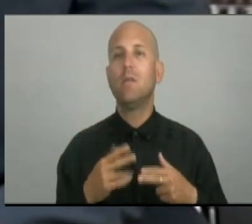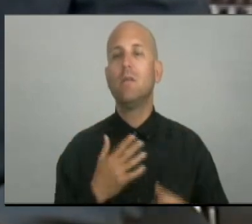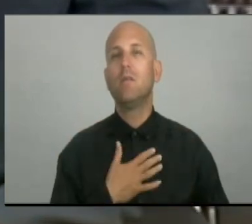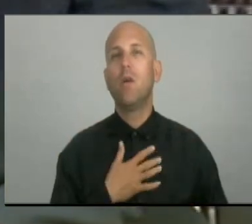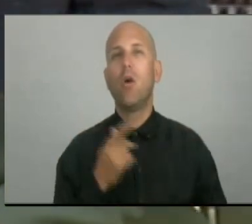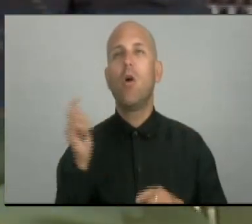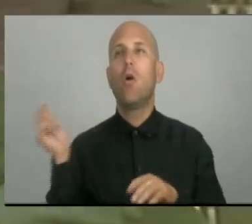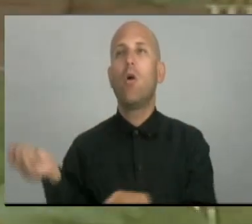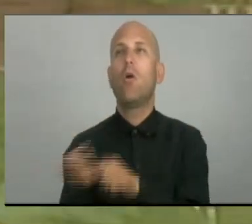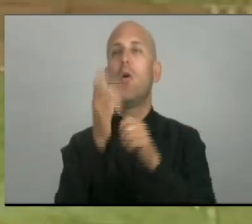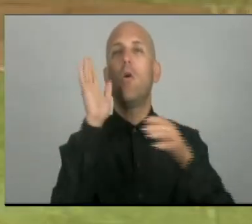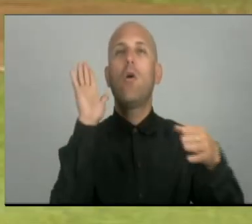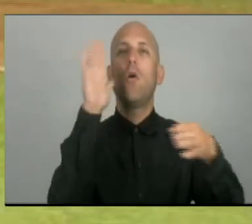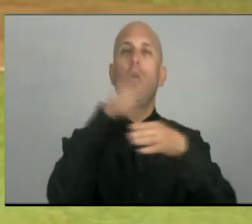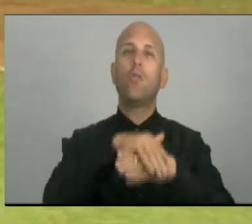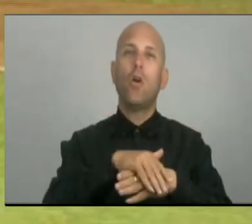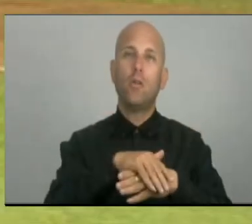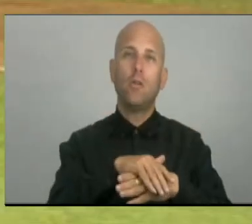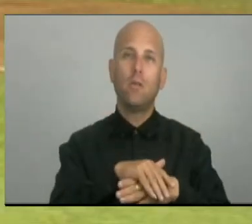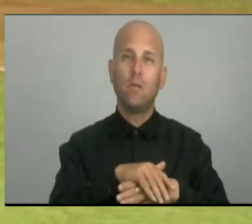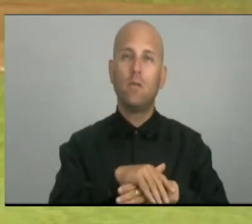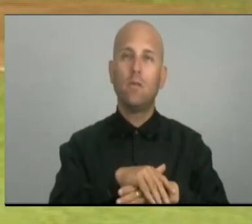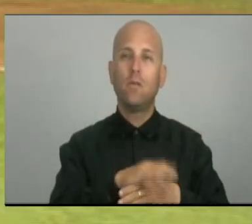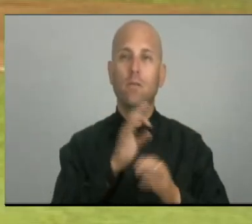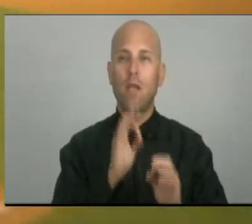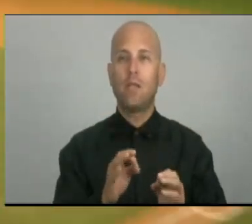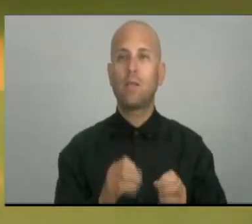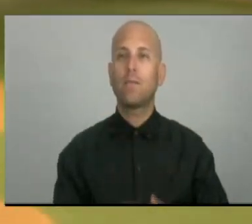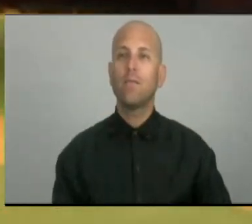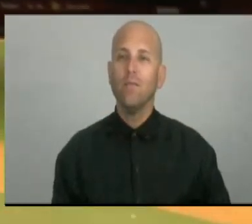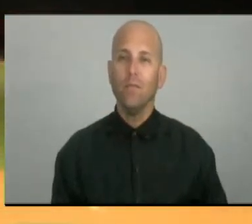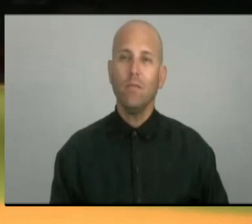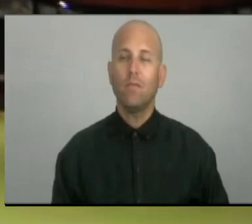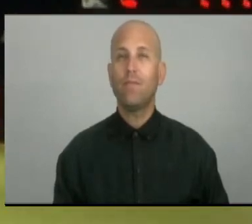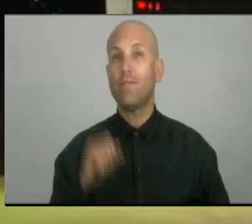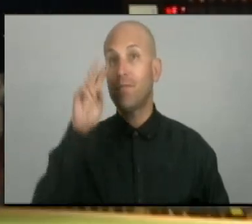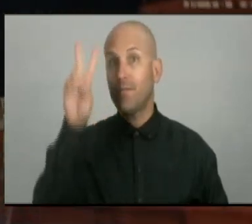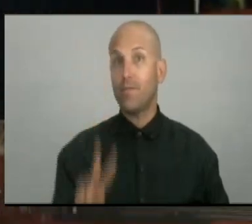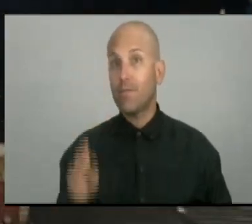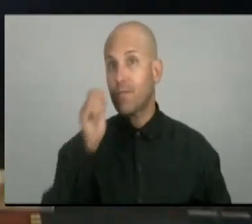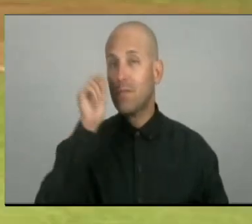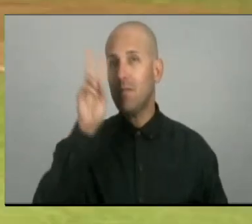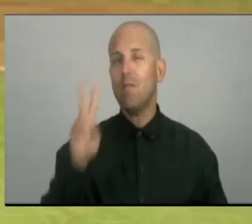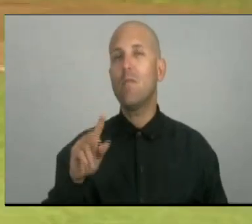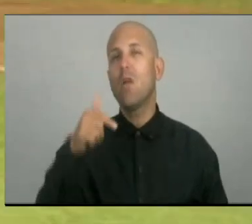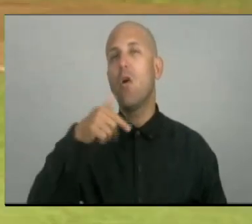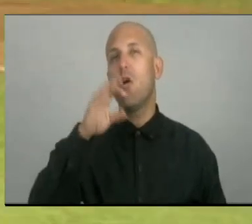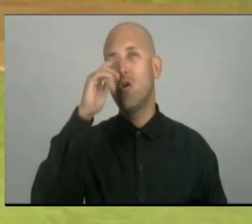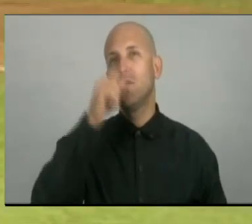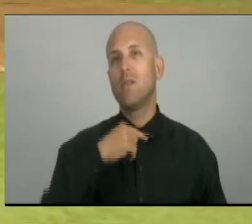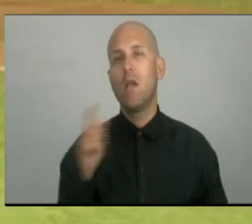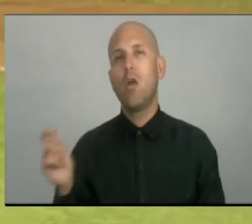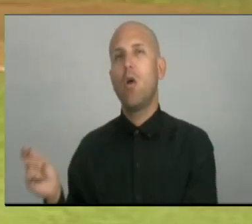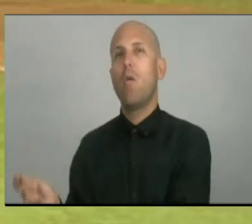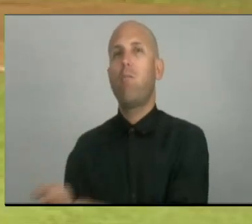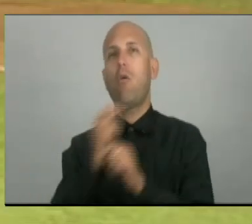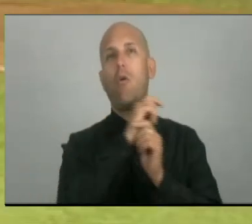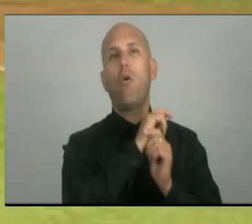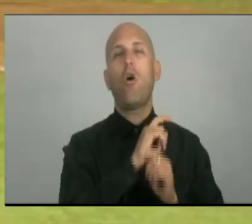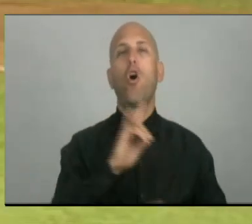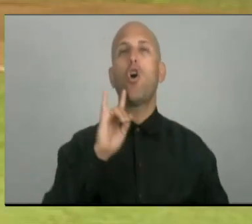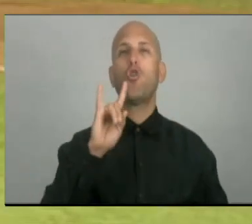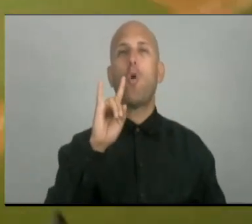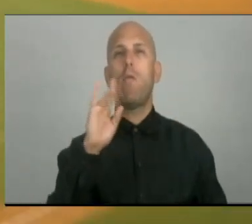de honrones relacionadas con el propio evento. El venezolano José Tello se impuso al despachar nueve